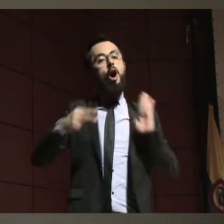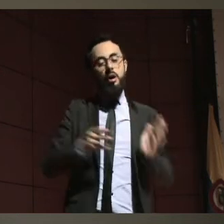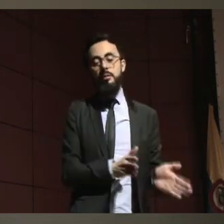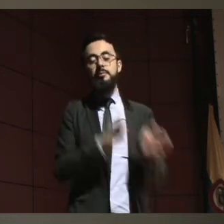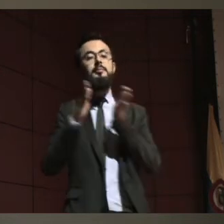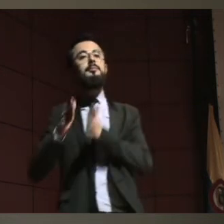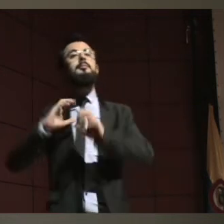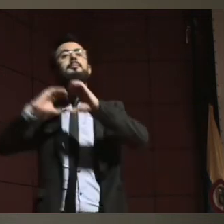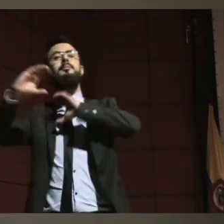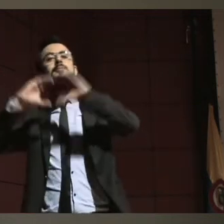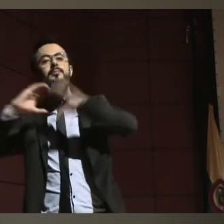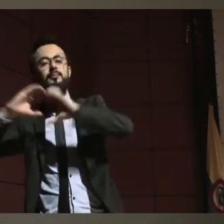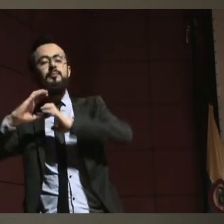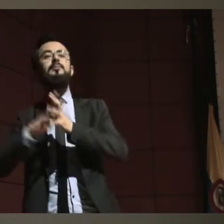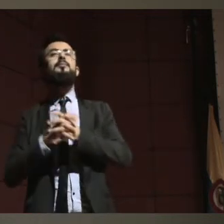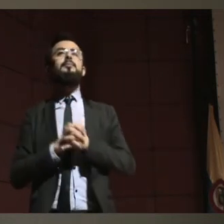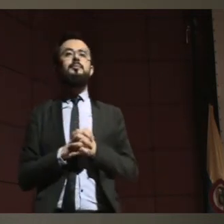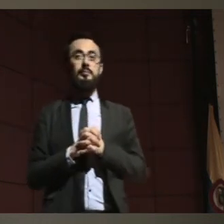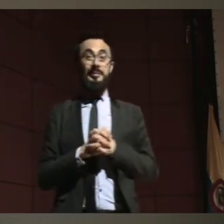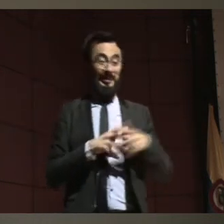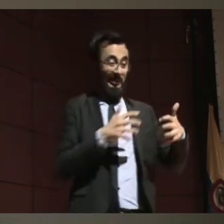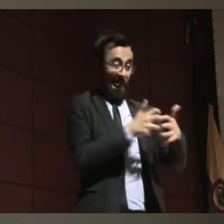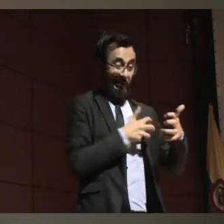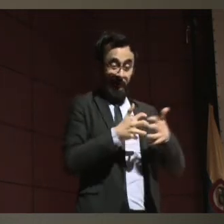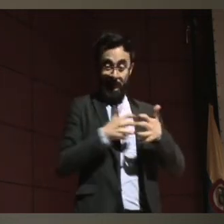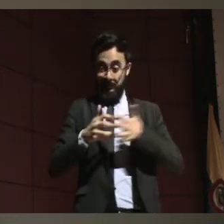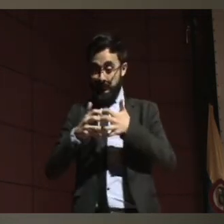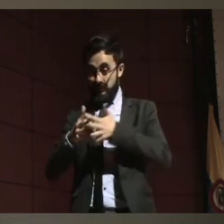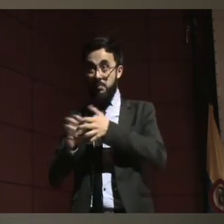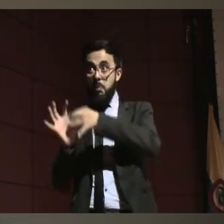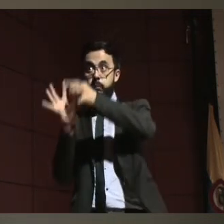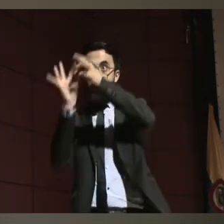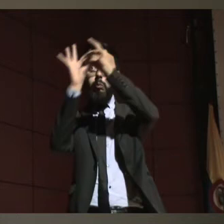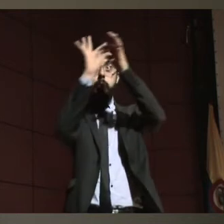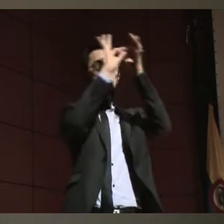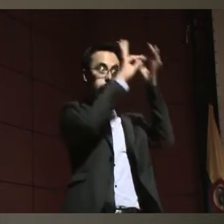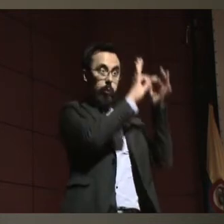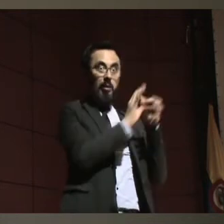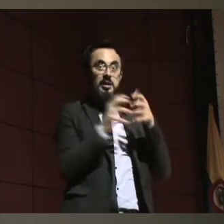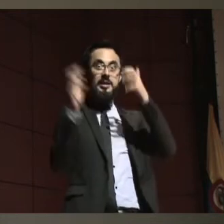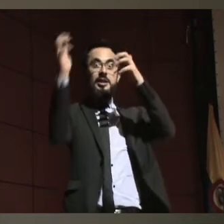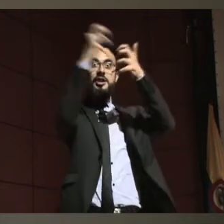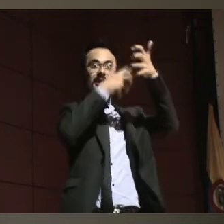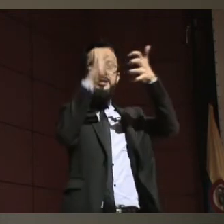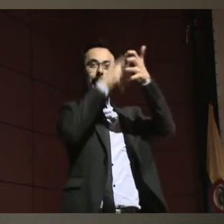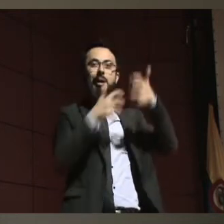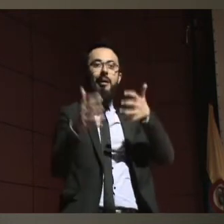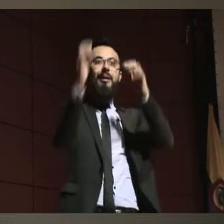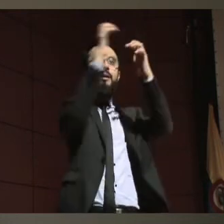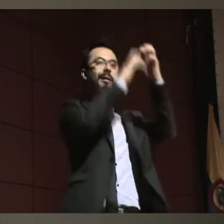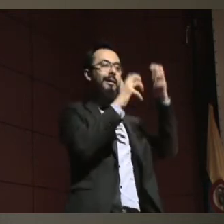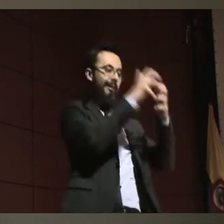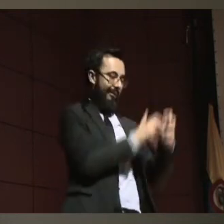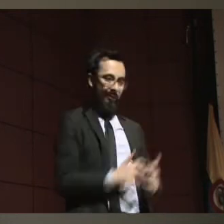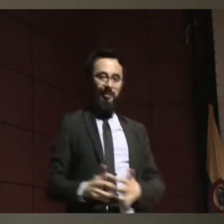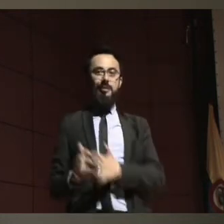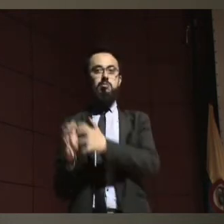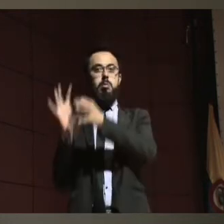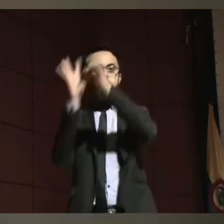comunicacional, que se conforma como un sistema. Y ese sistema es el que se le debe dar